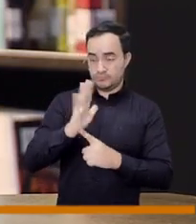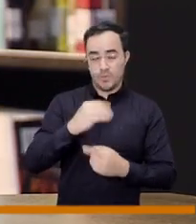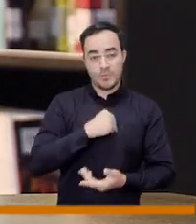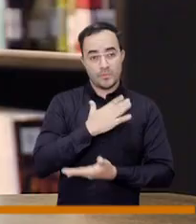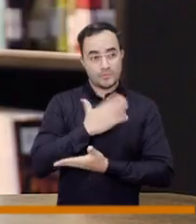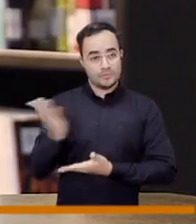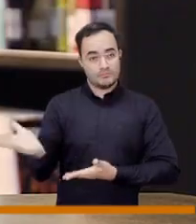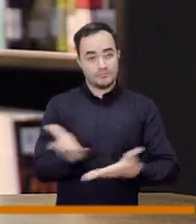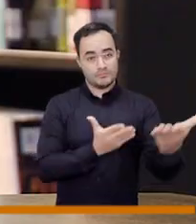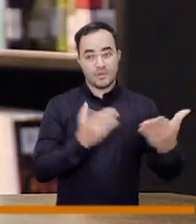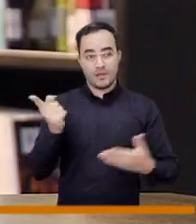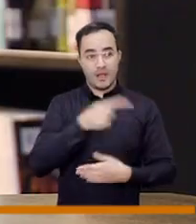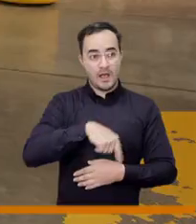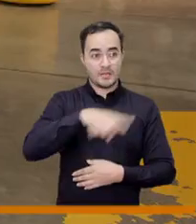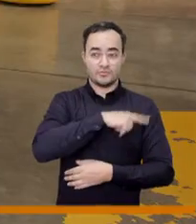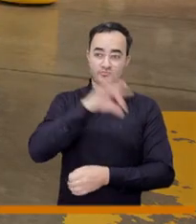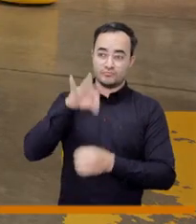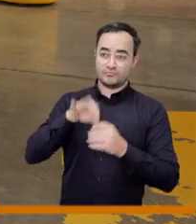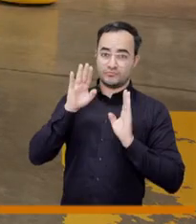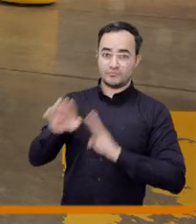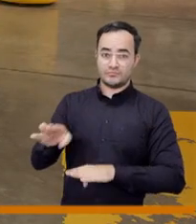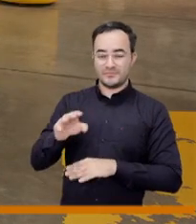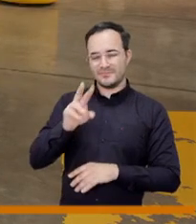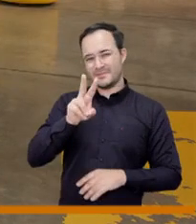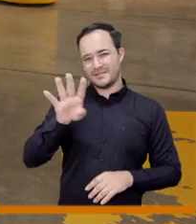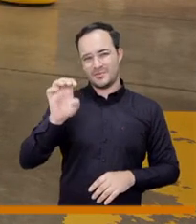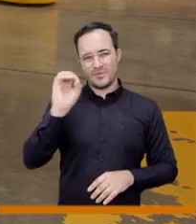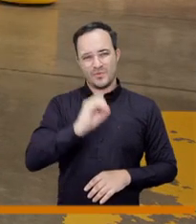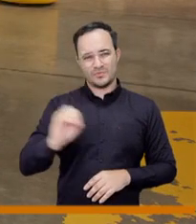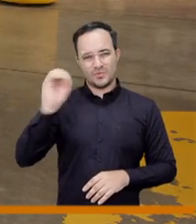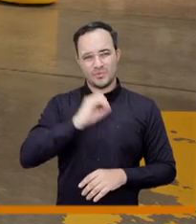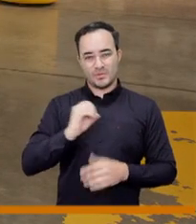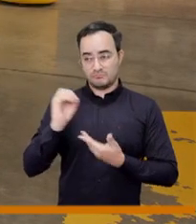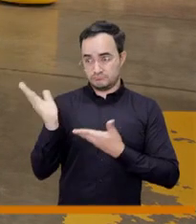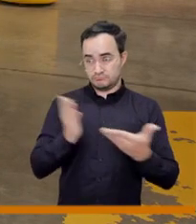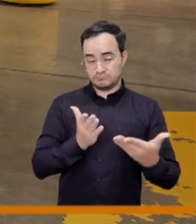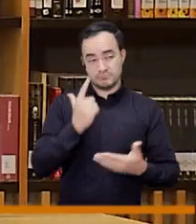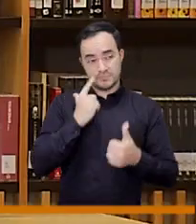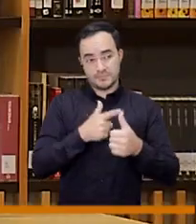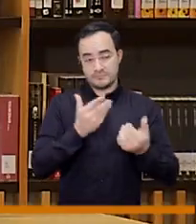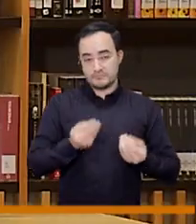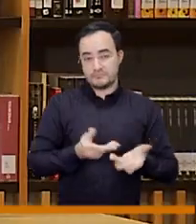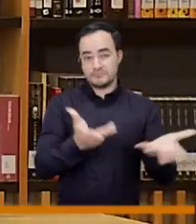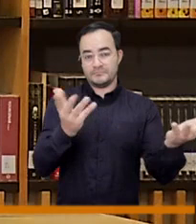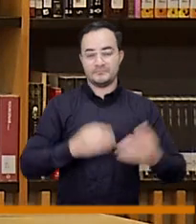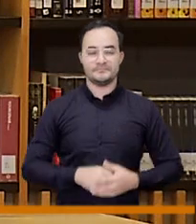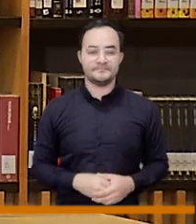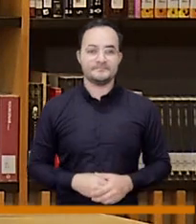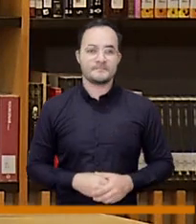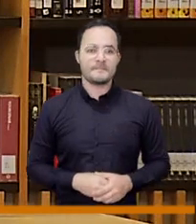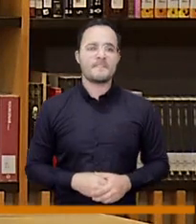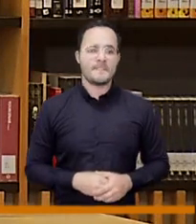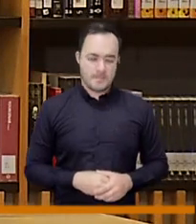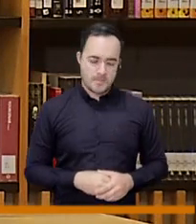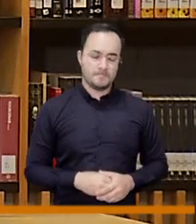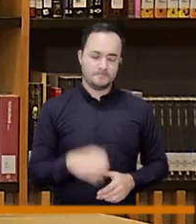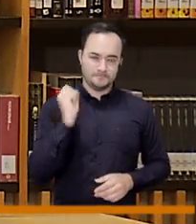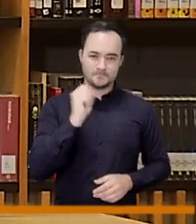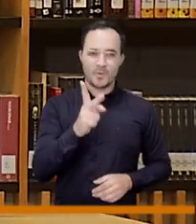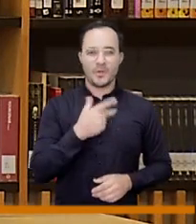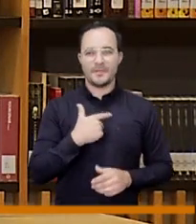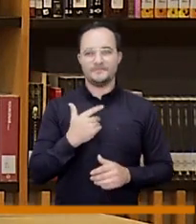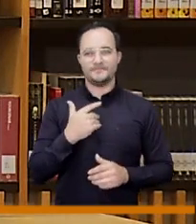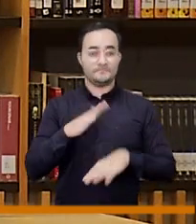si los ungen con el voto el próximo 29 de octubre iniciamos con la concejal Claudia bueno queremos